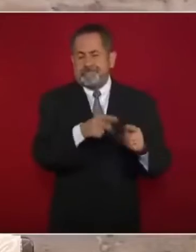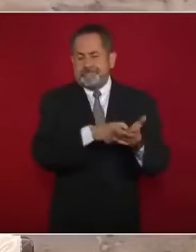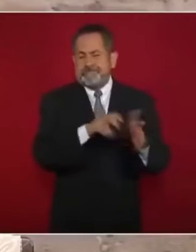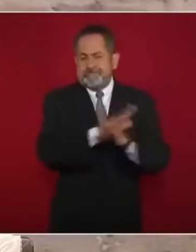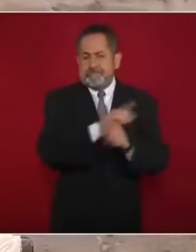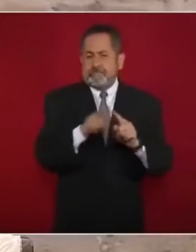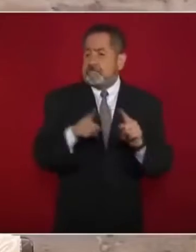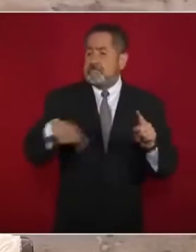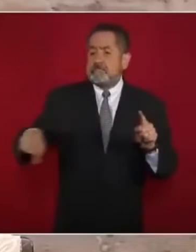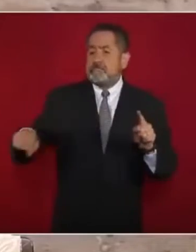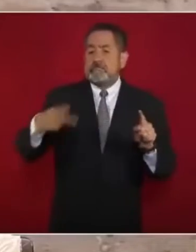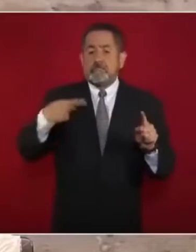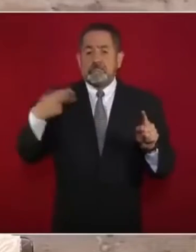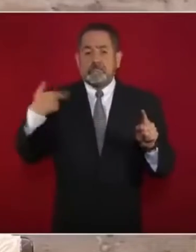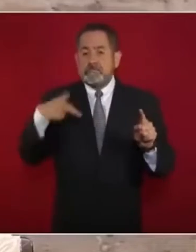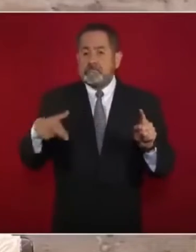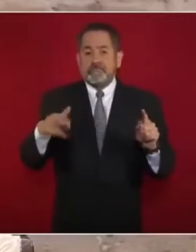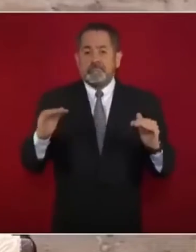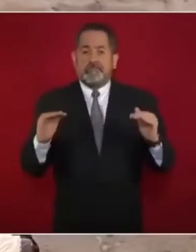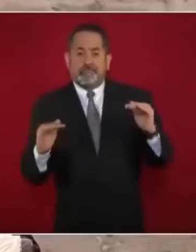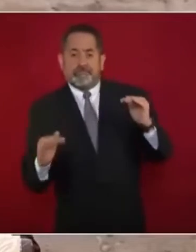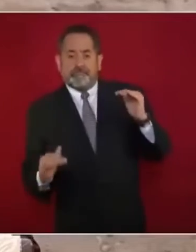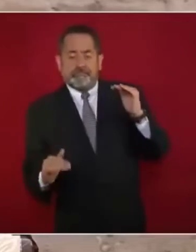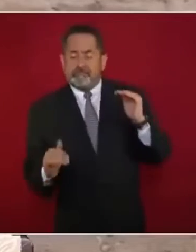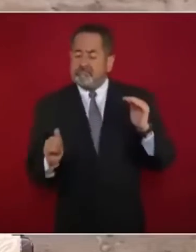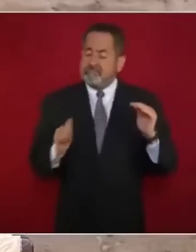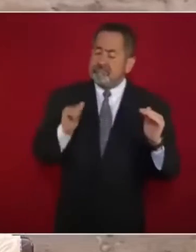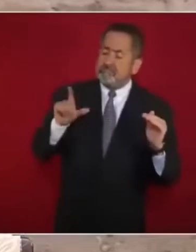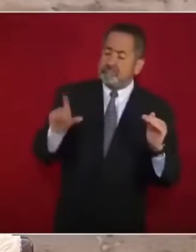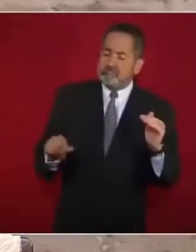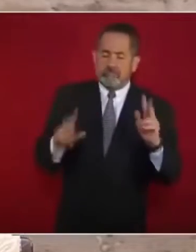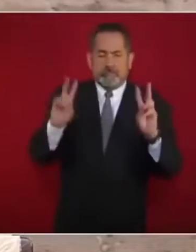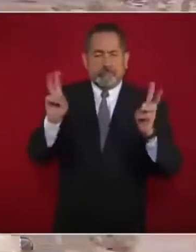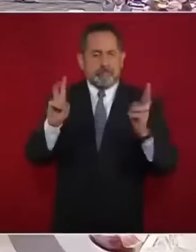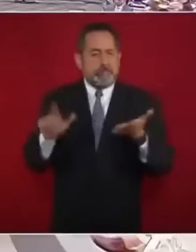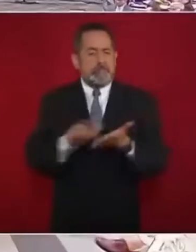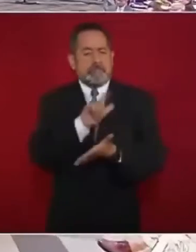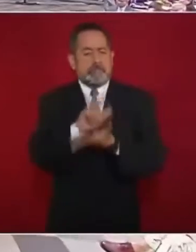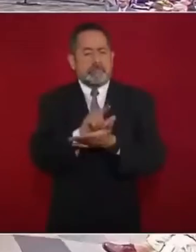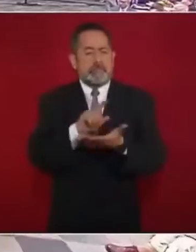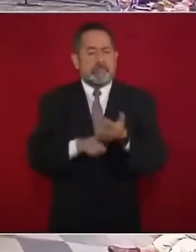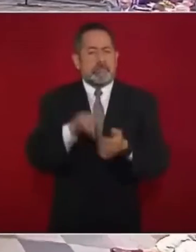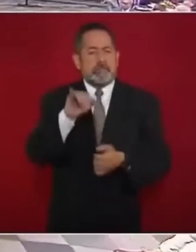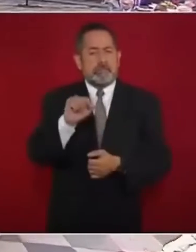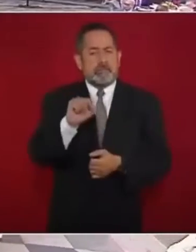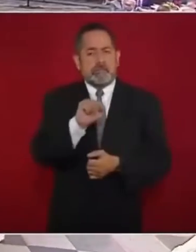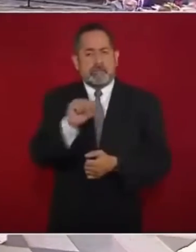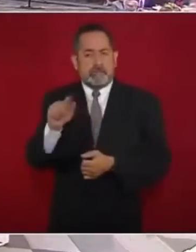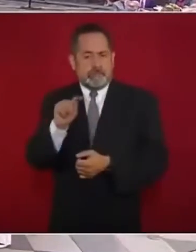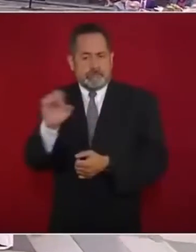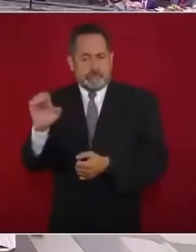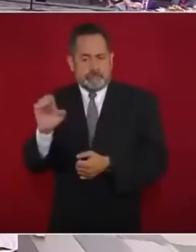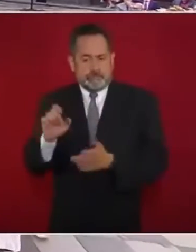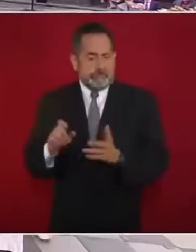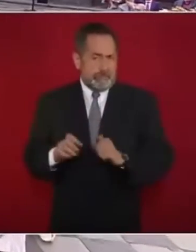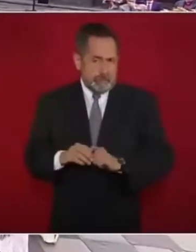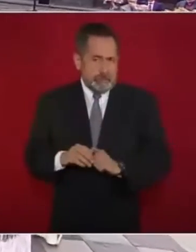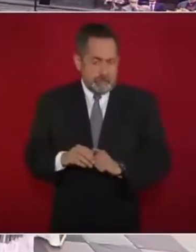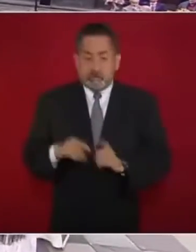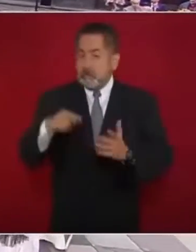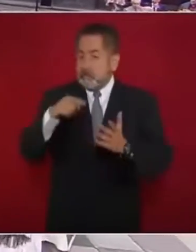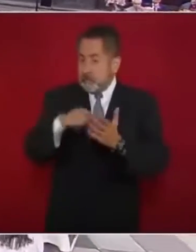servicio del Estado de la Ley del Issste. Ahí se